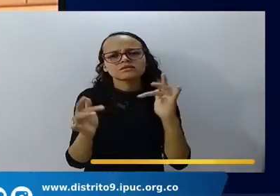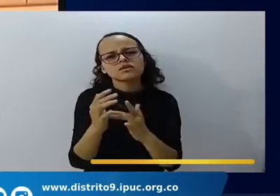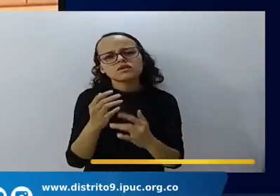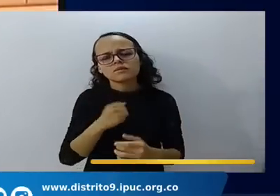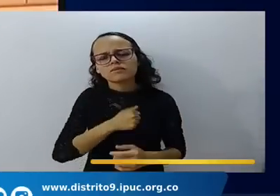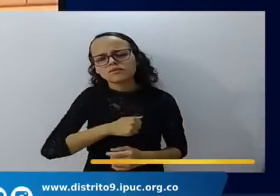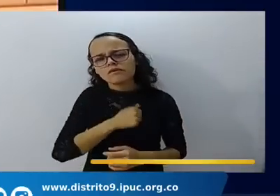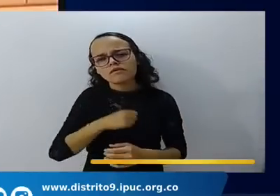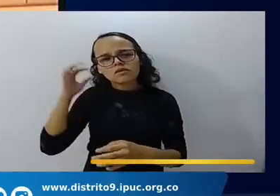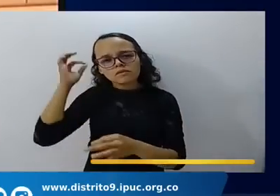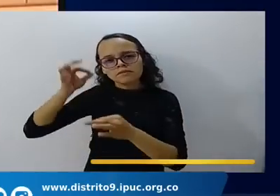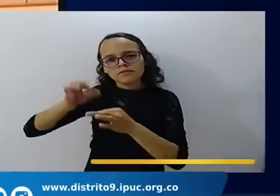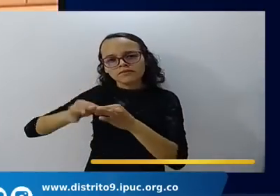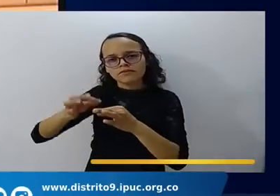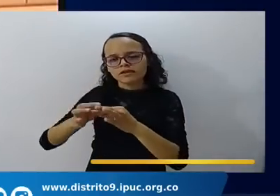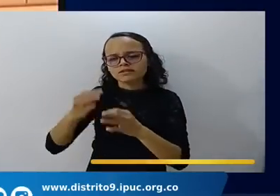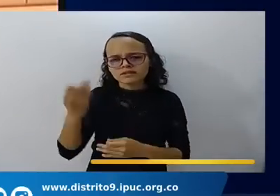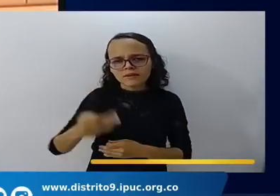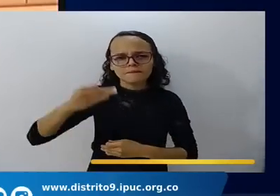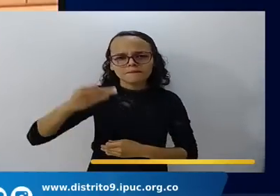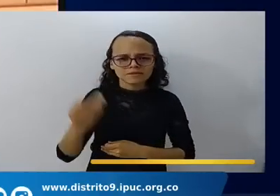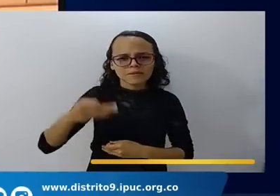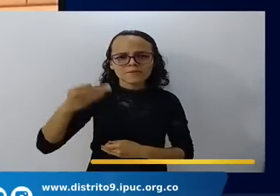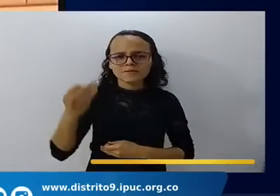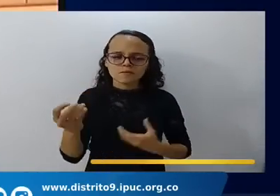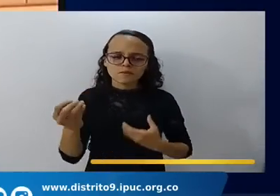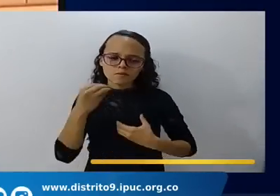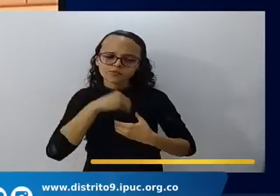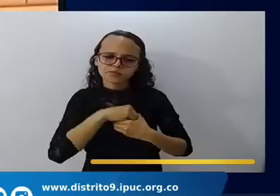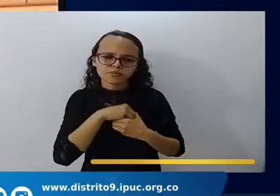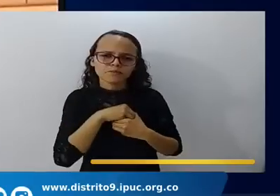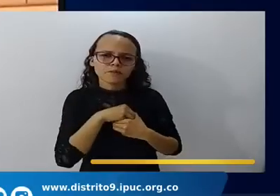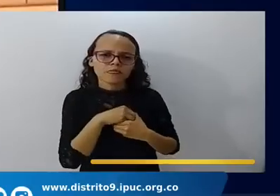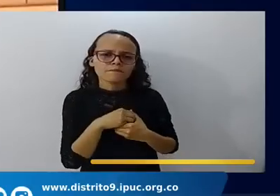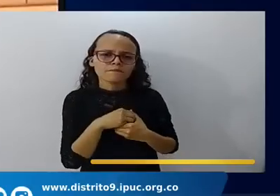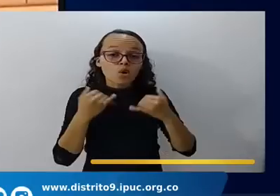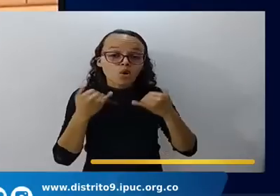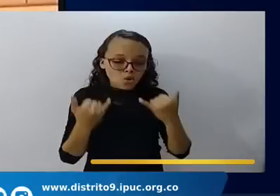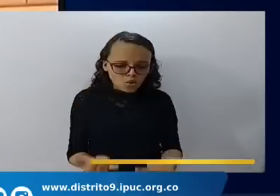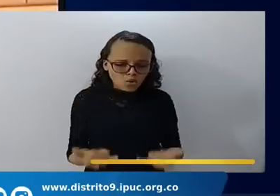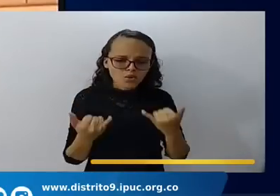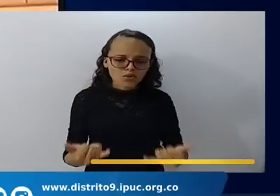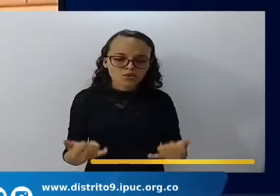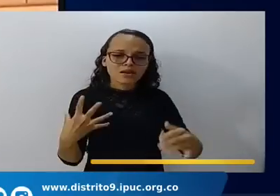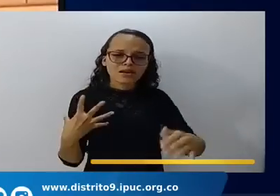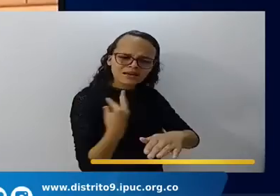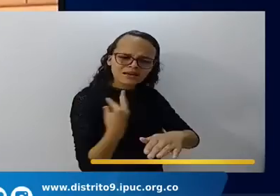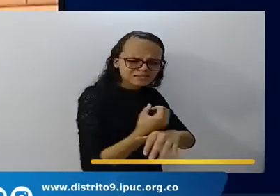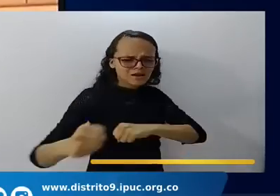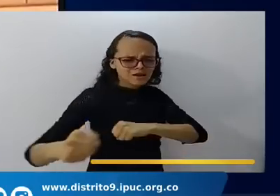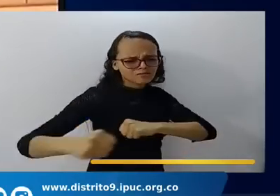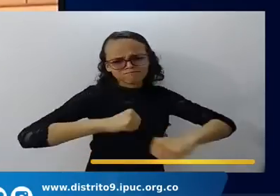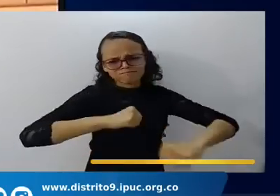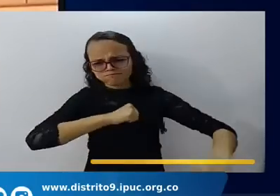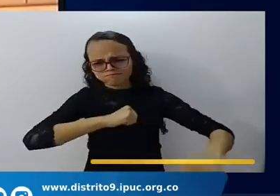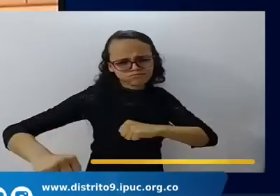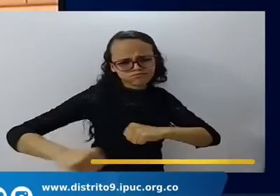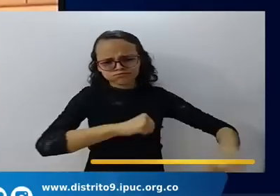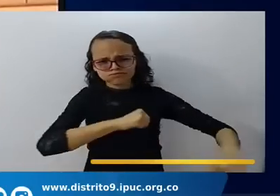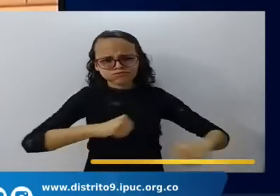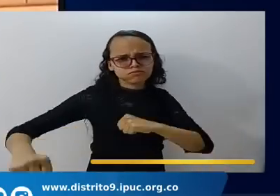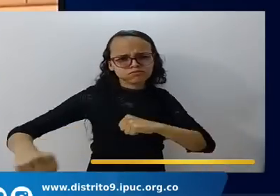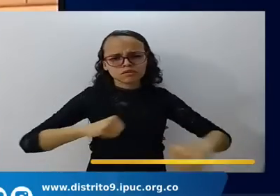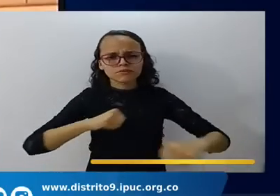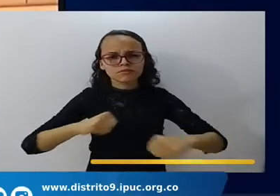mi fe no falte hay un zarandeo ahora mismo hay un zarandeo pero el señor